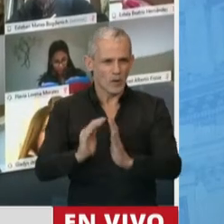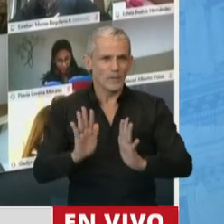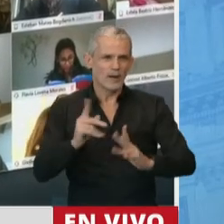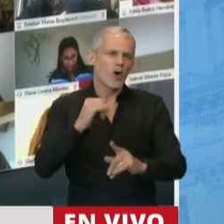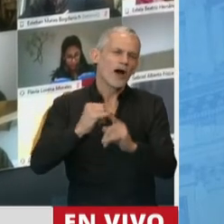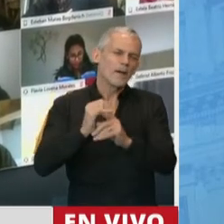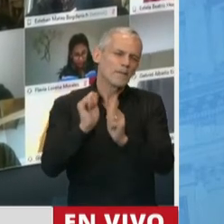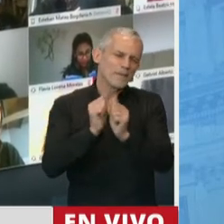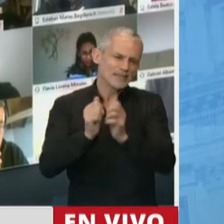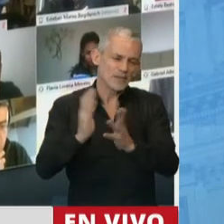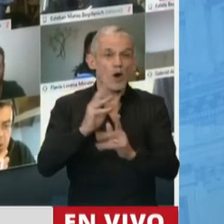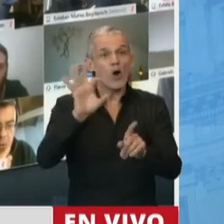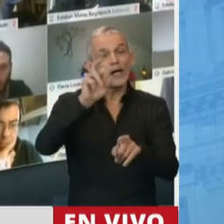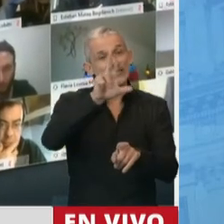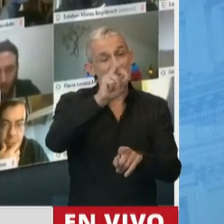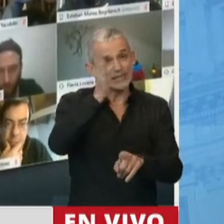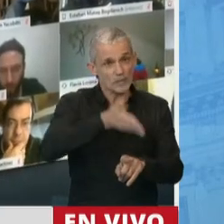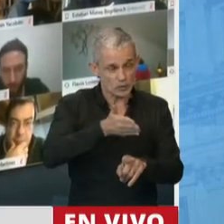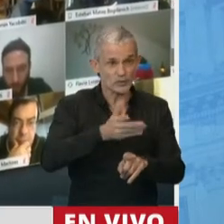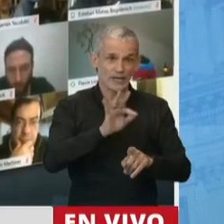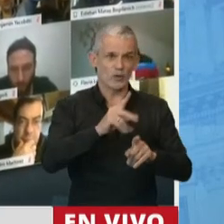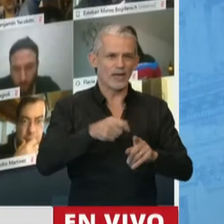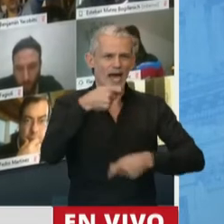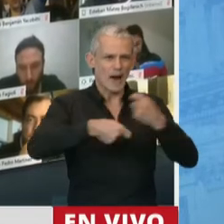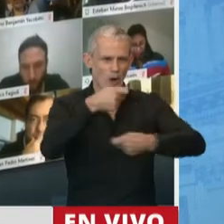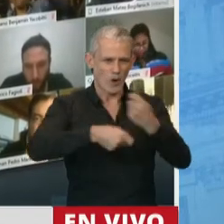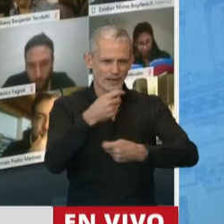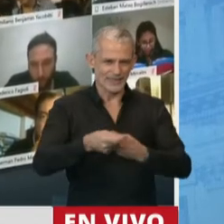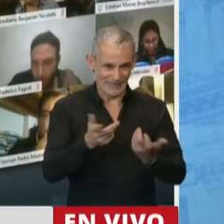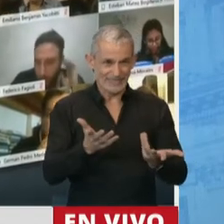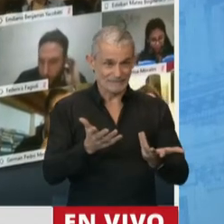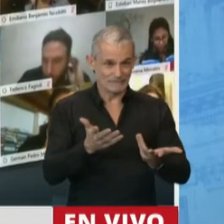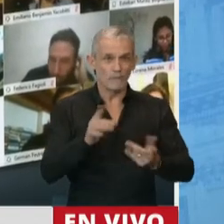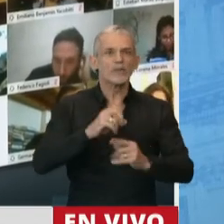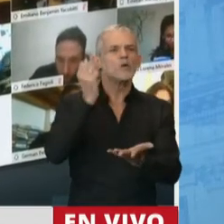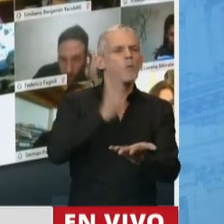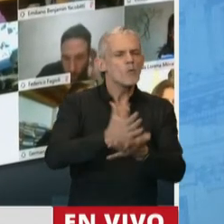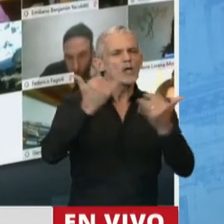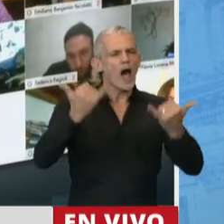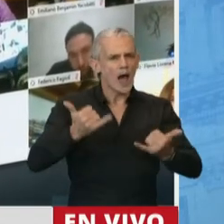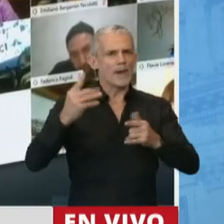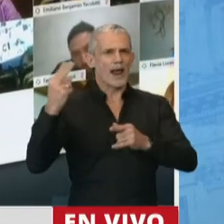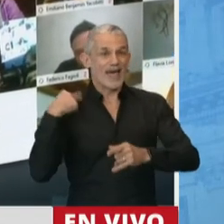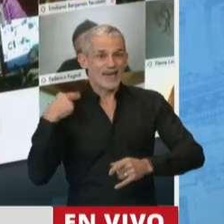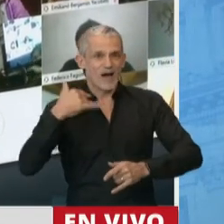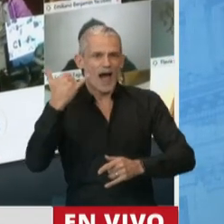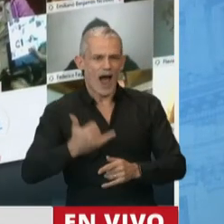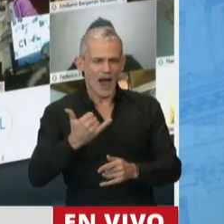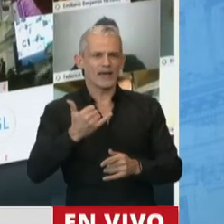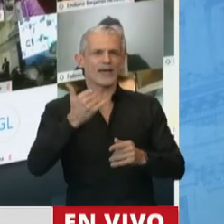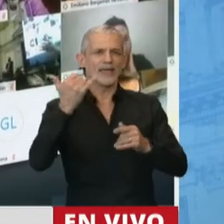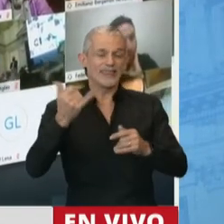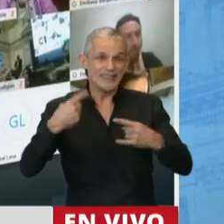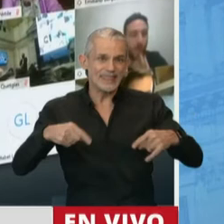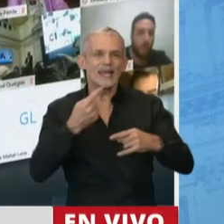minipymes, y del 30% de los aportes personales. Establecer sanciones y multas para los empleadores que gozan de los